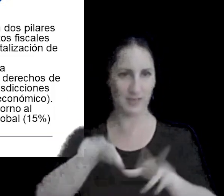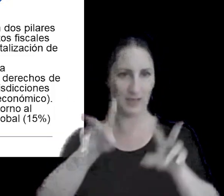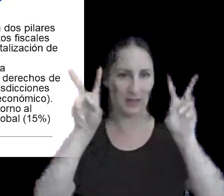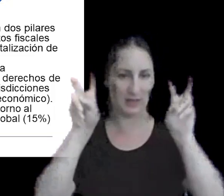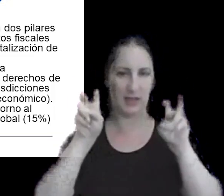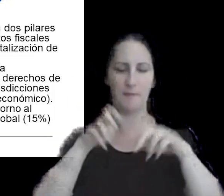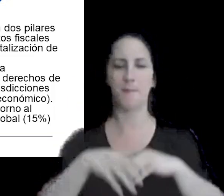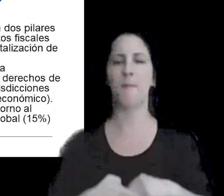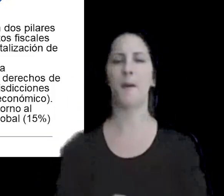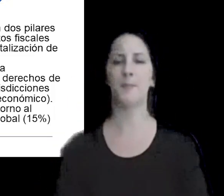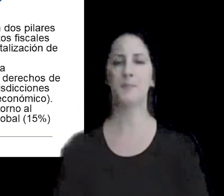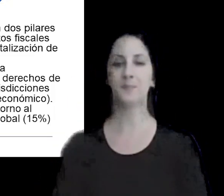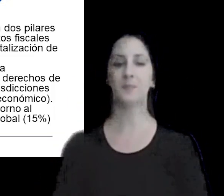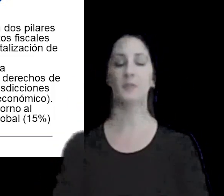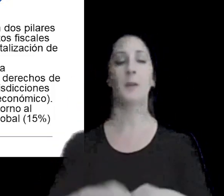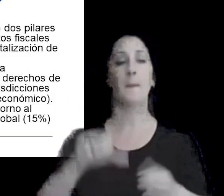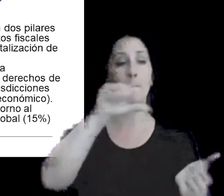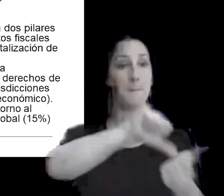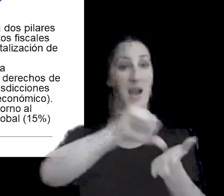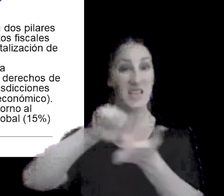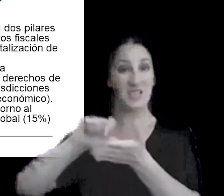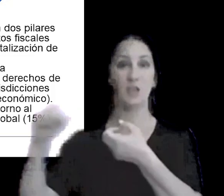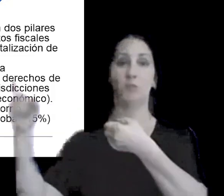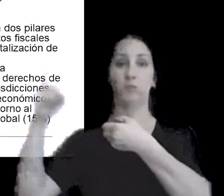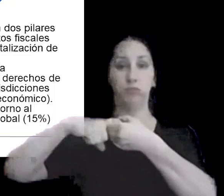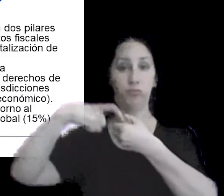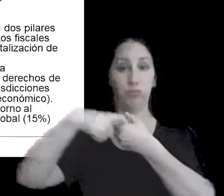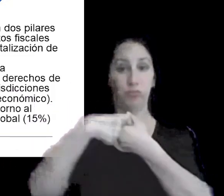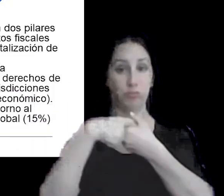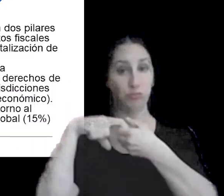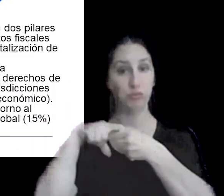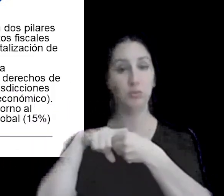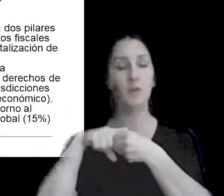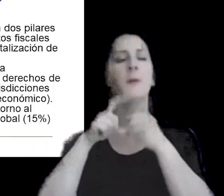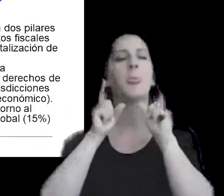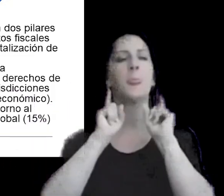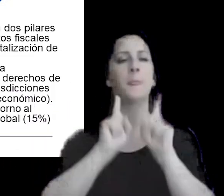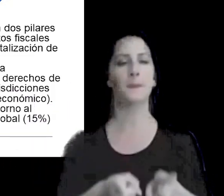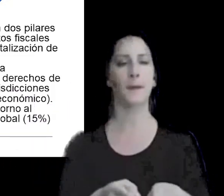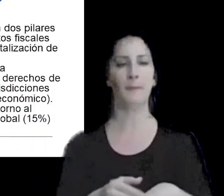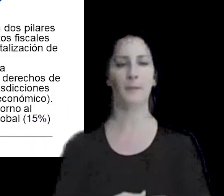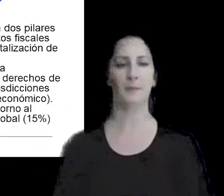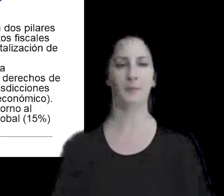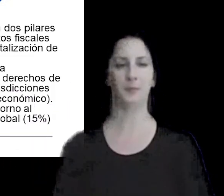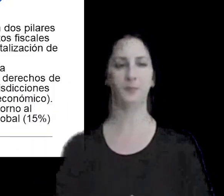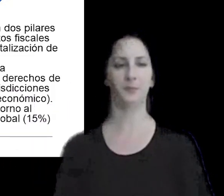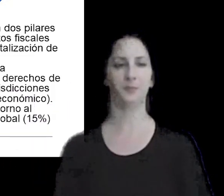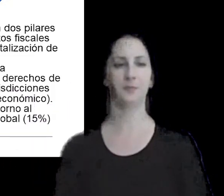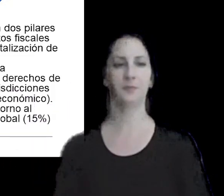específicamente los países que son miembro y también una